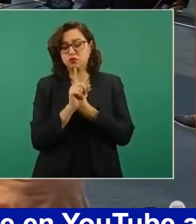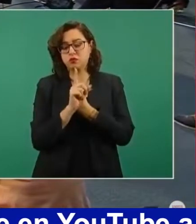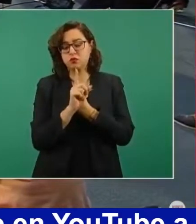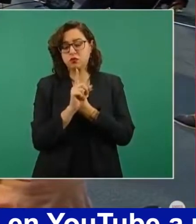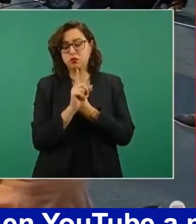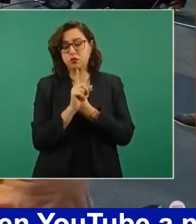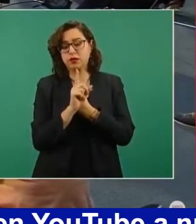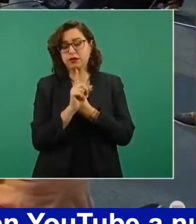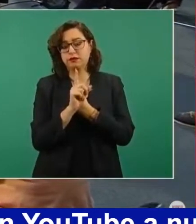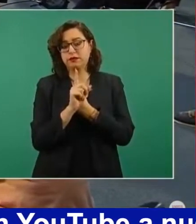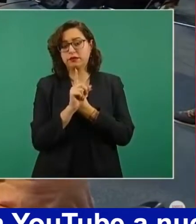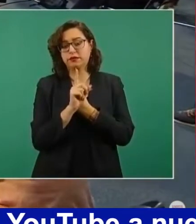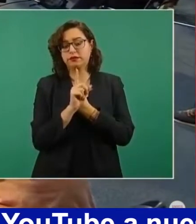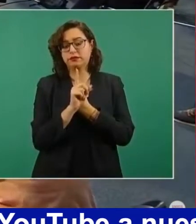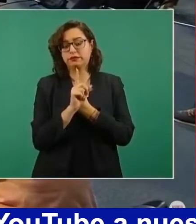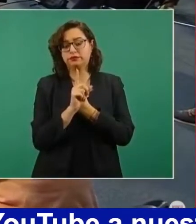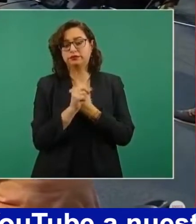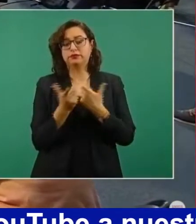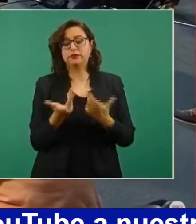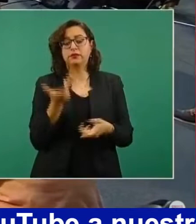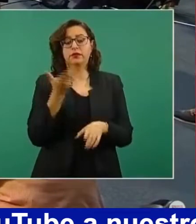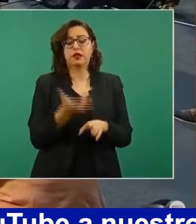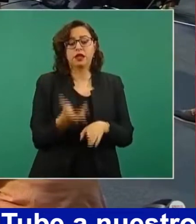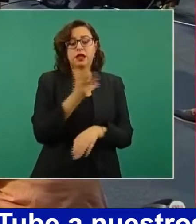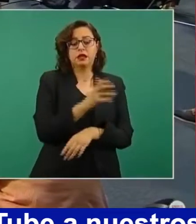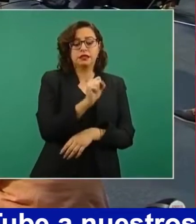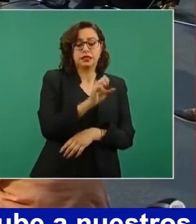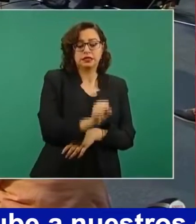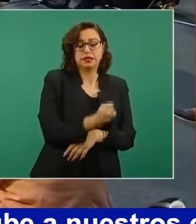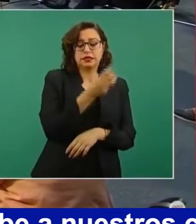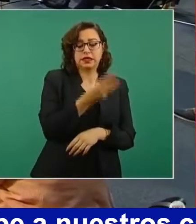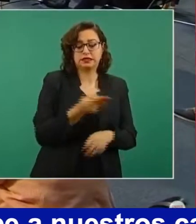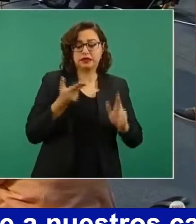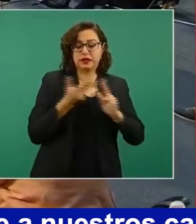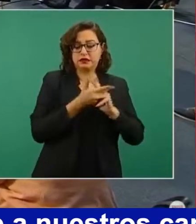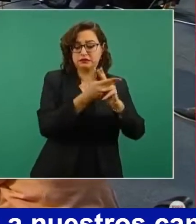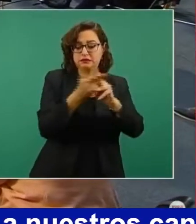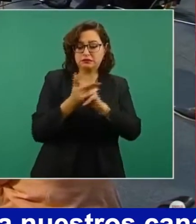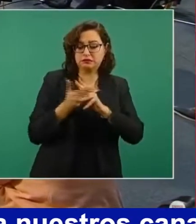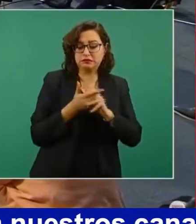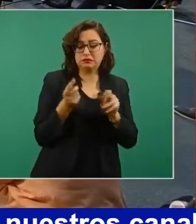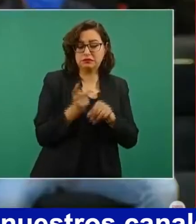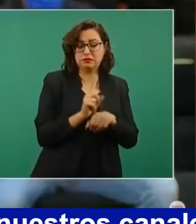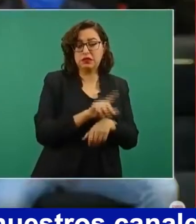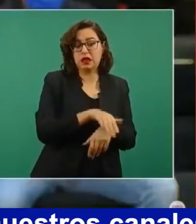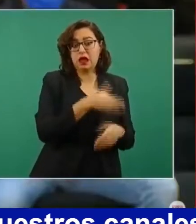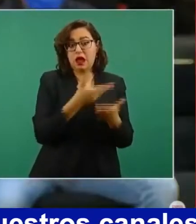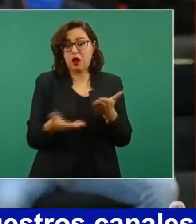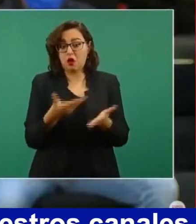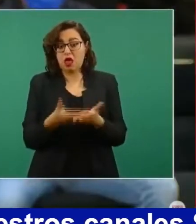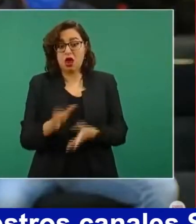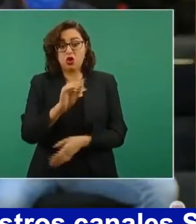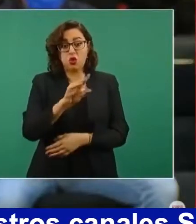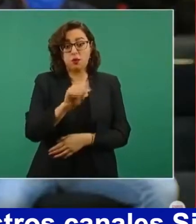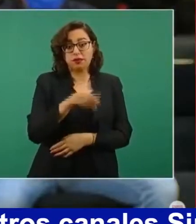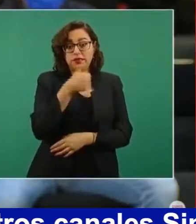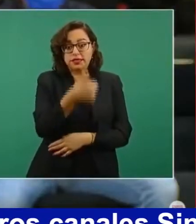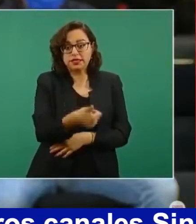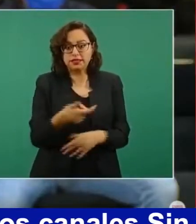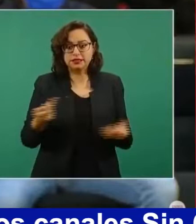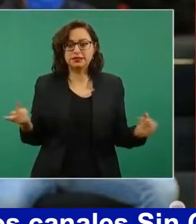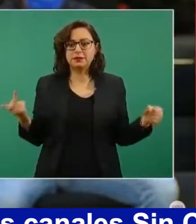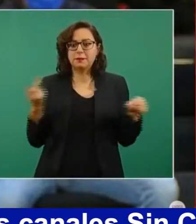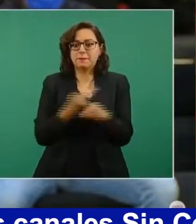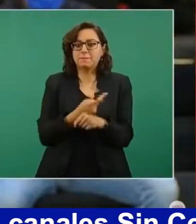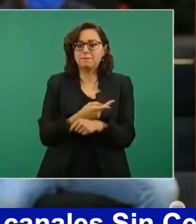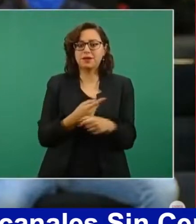se fue de sesenta y tres homicidios en enero a noventa y seis en febrero. Preguntar qué sucede en estos